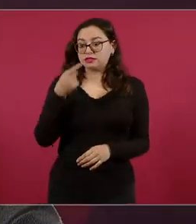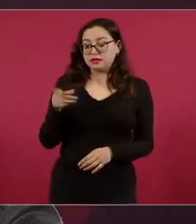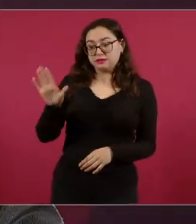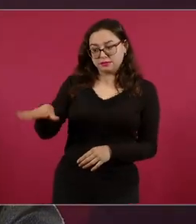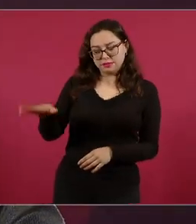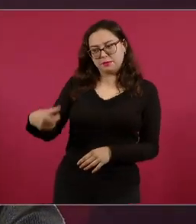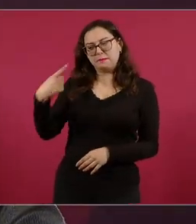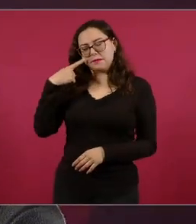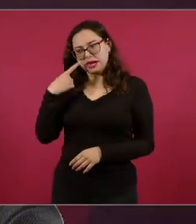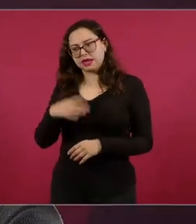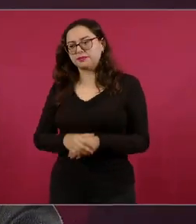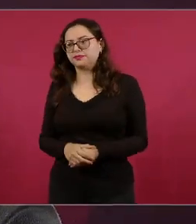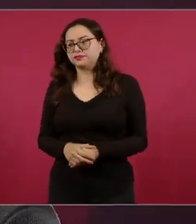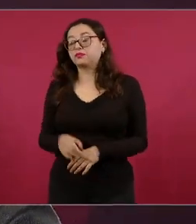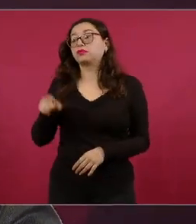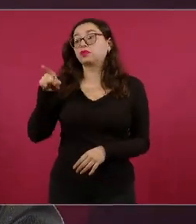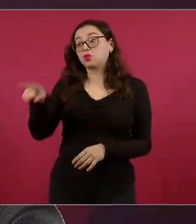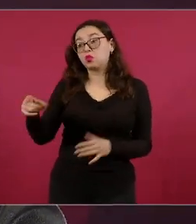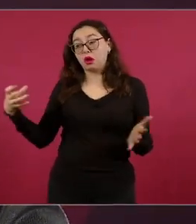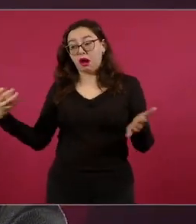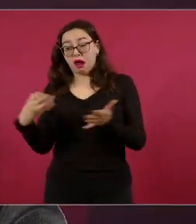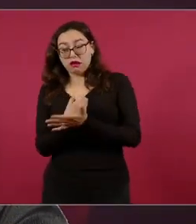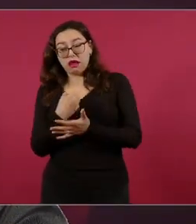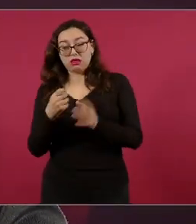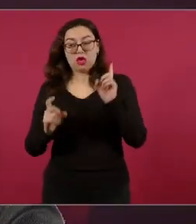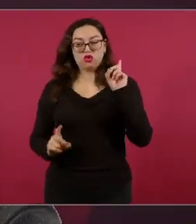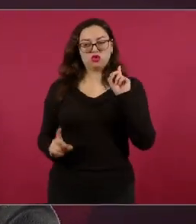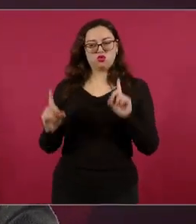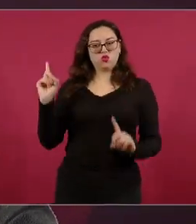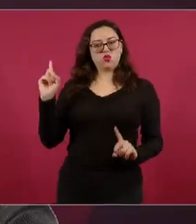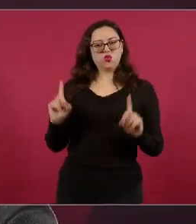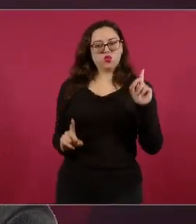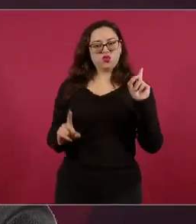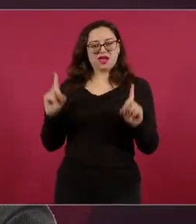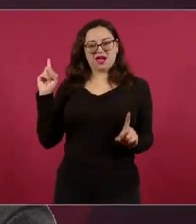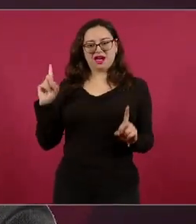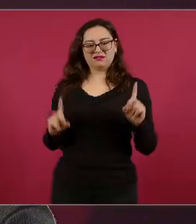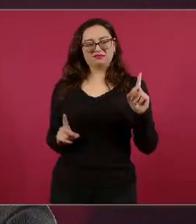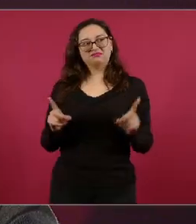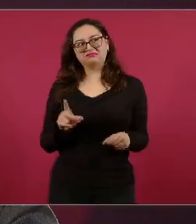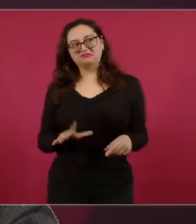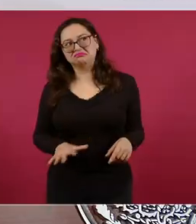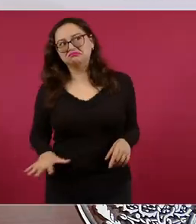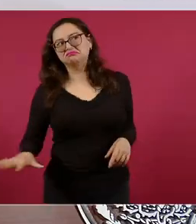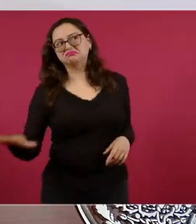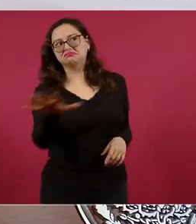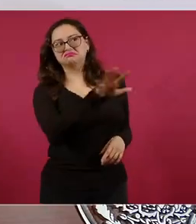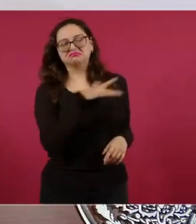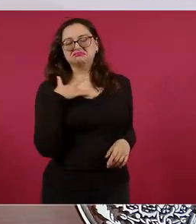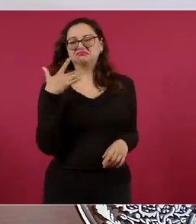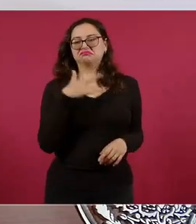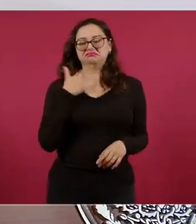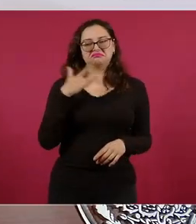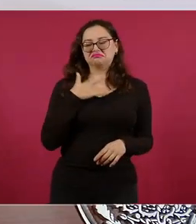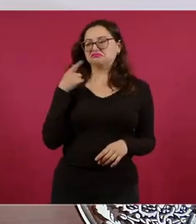iba a quedar la sensación de farsa